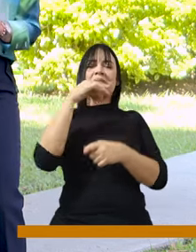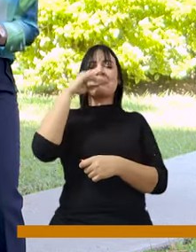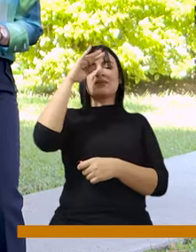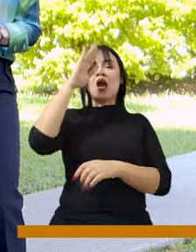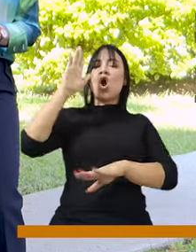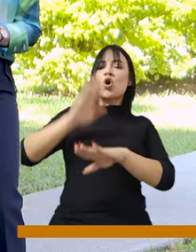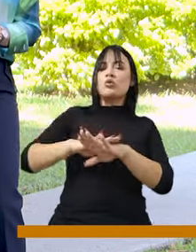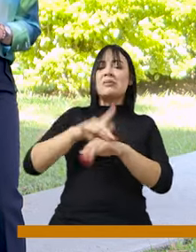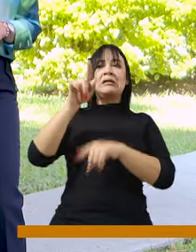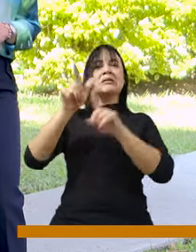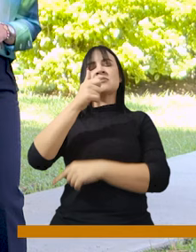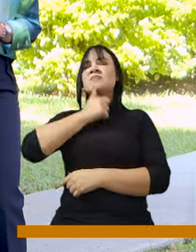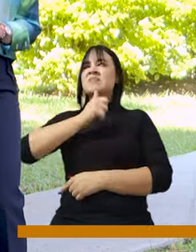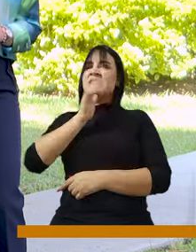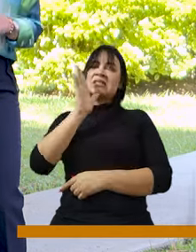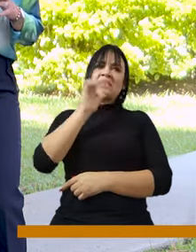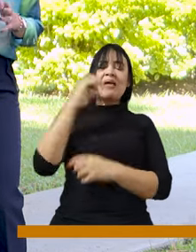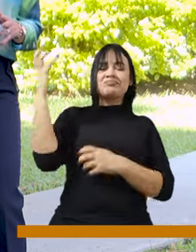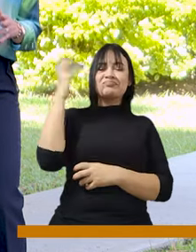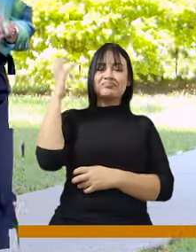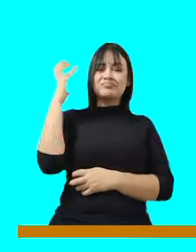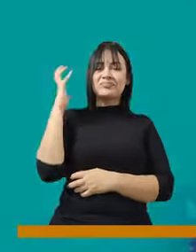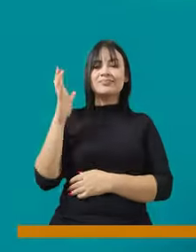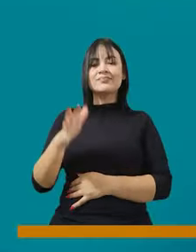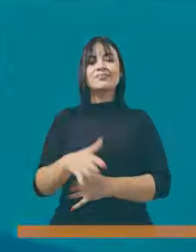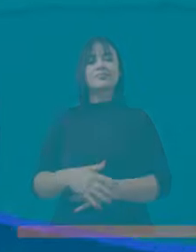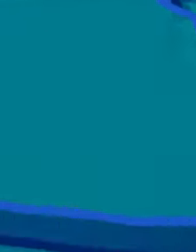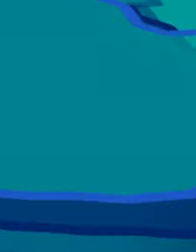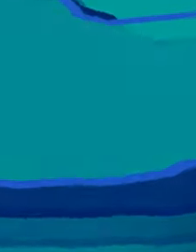barrios de la ciudad de Medellín por intolerancia al ruido.